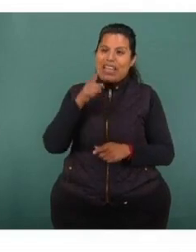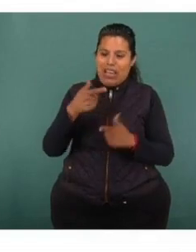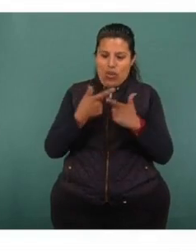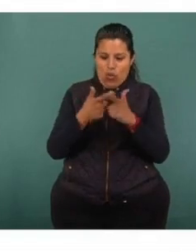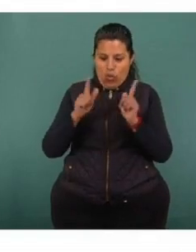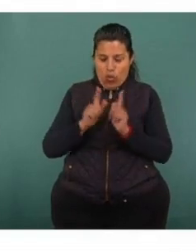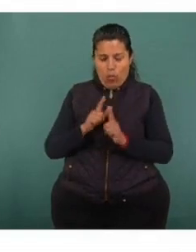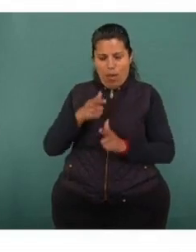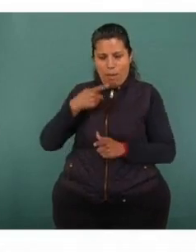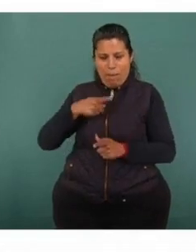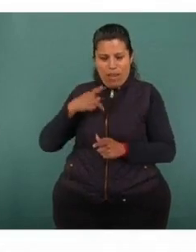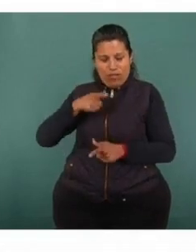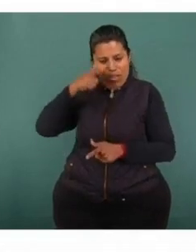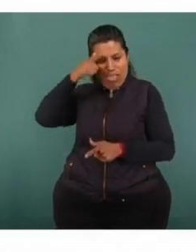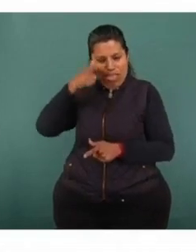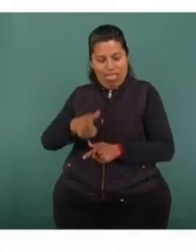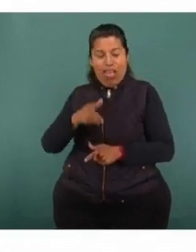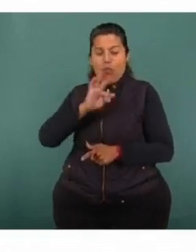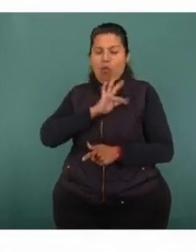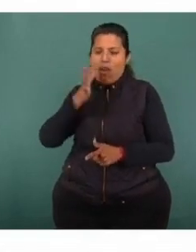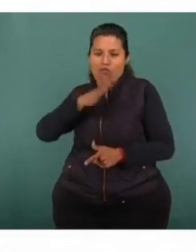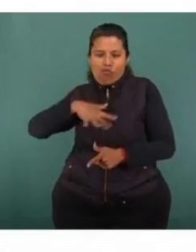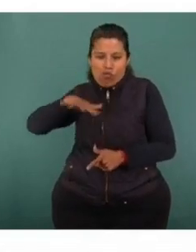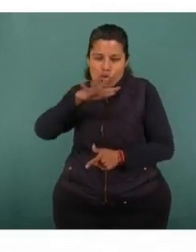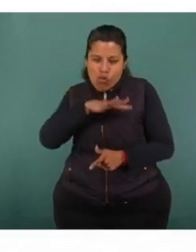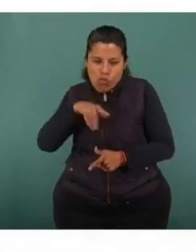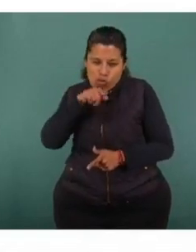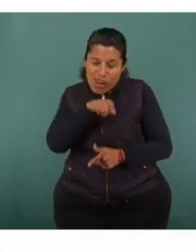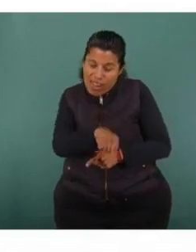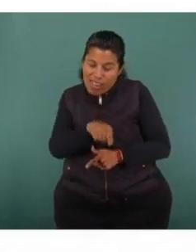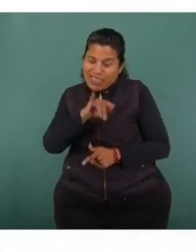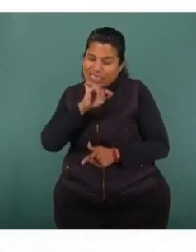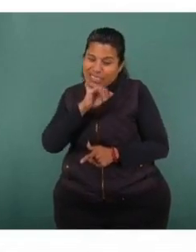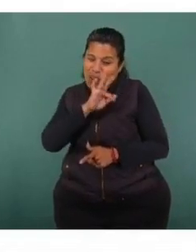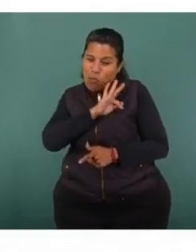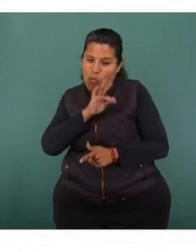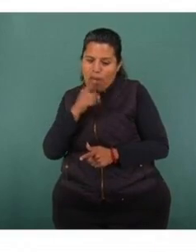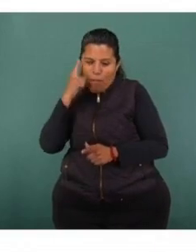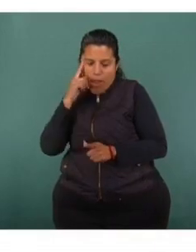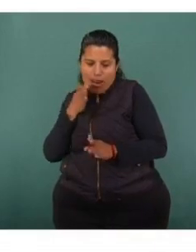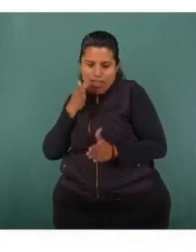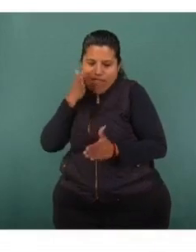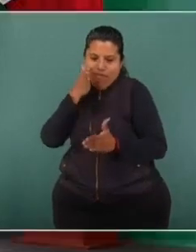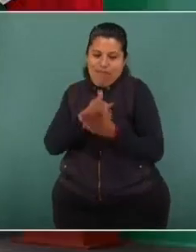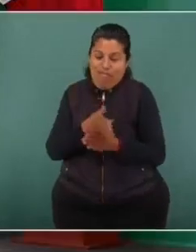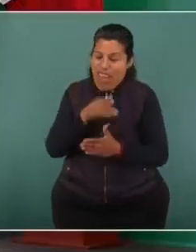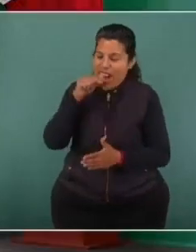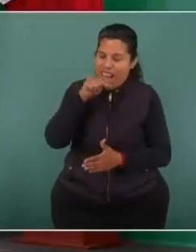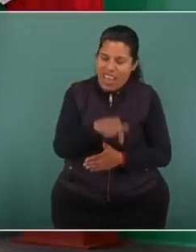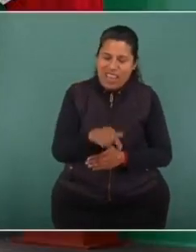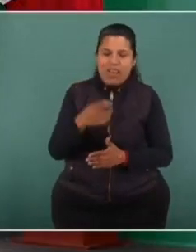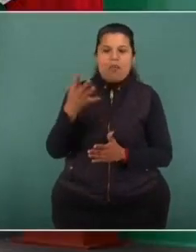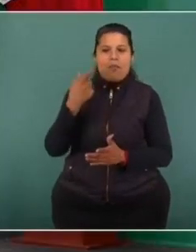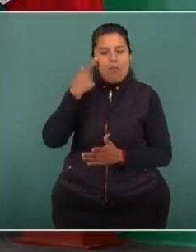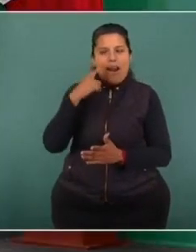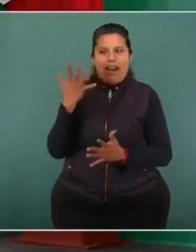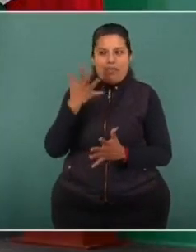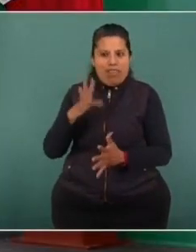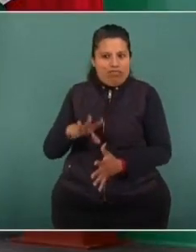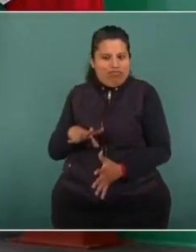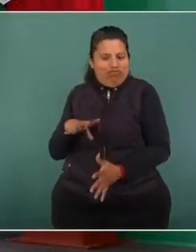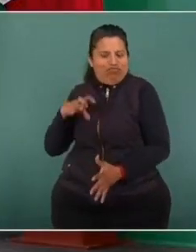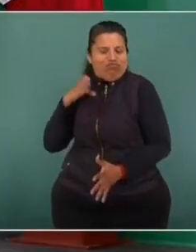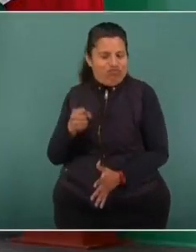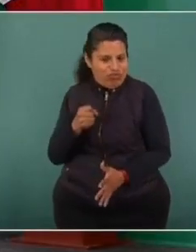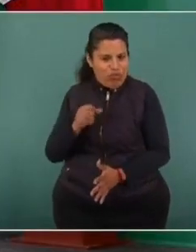grupos delictivos buscan tener o hacer más fuerte su presencia y